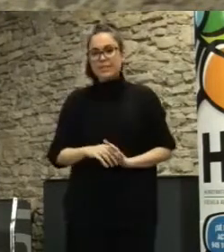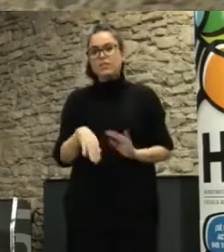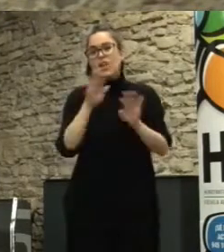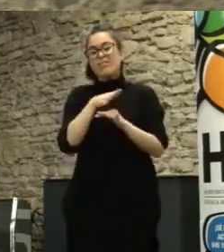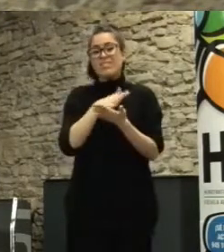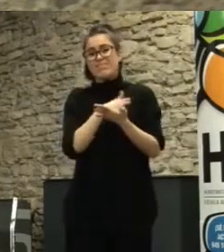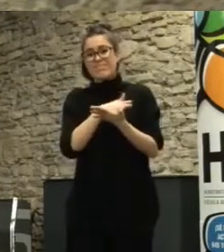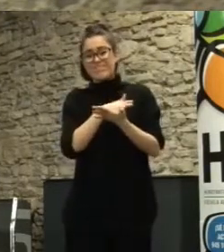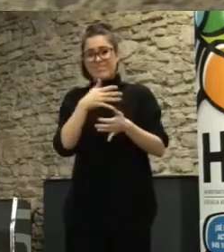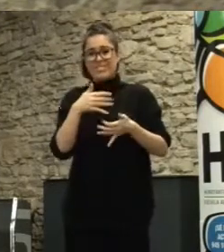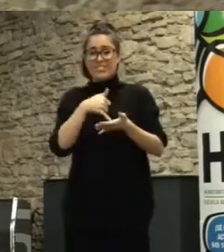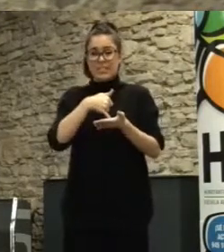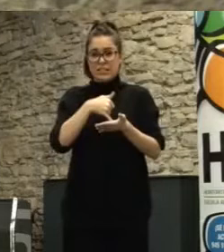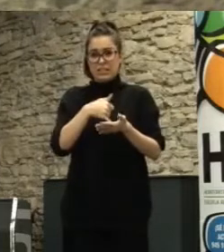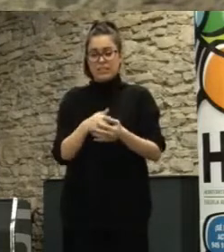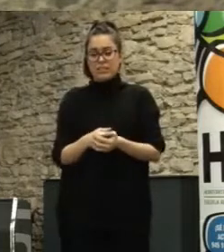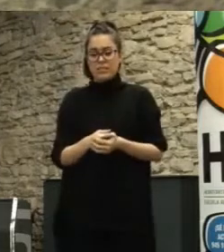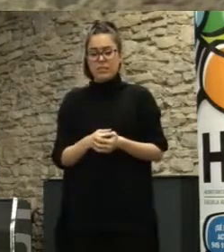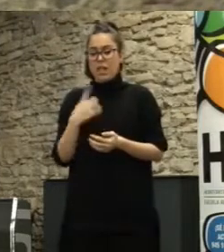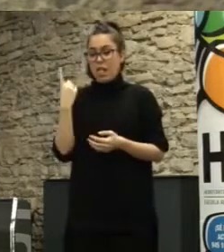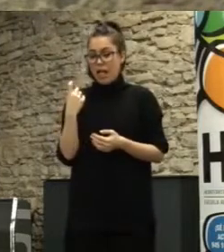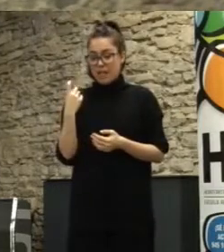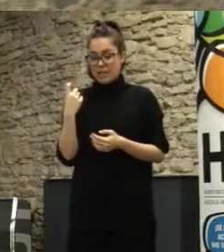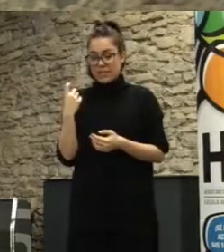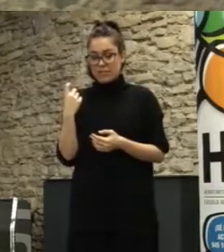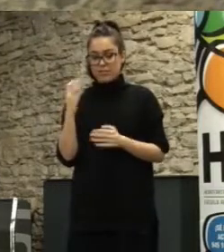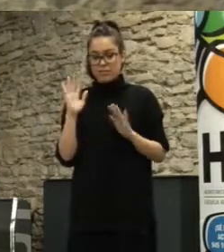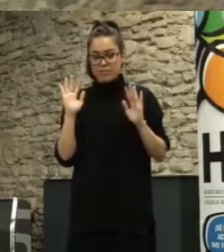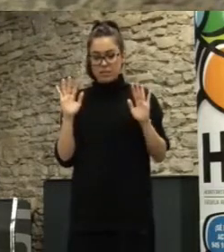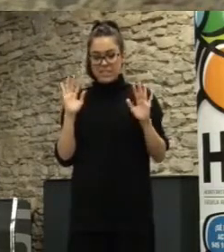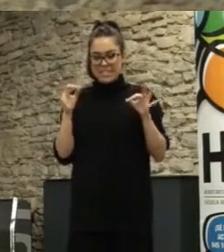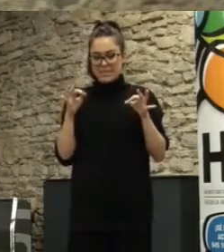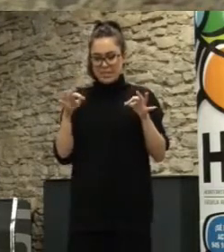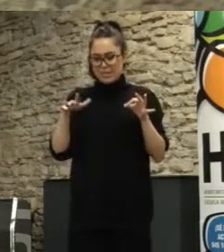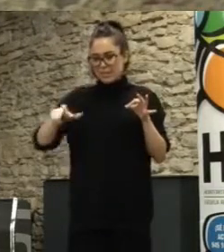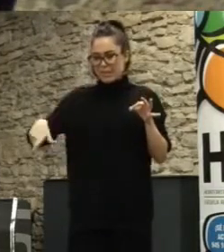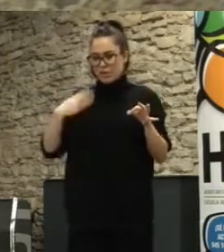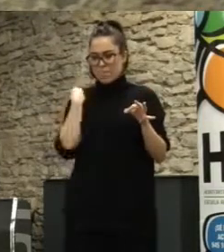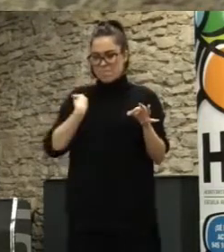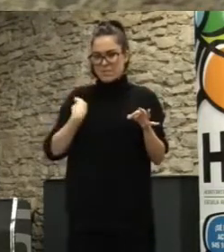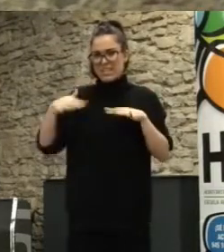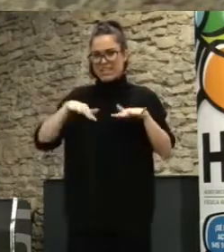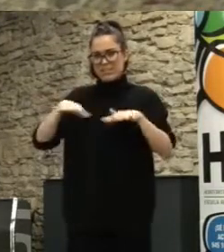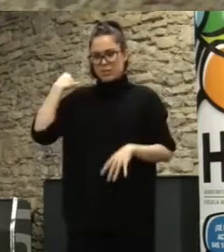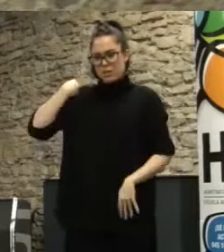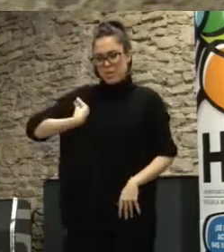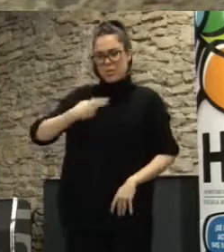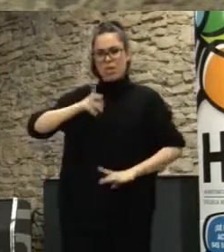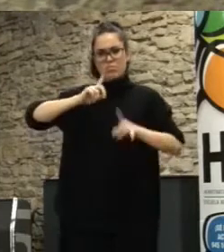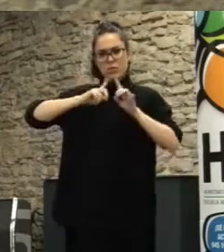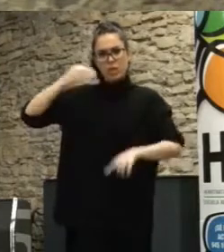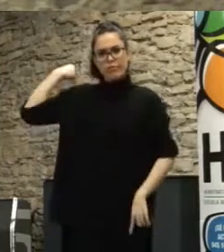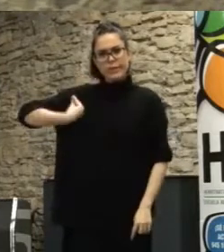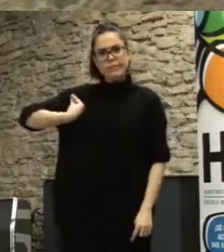aleatoria por sorteo te equilibra de alguna manera en que no vayan siempre los mismos los activistas de siempre te